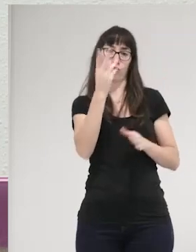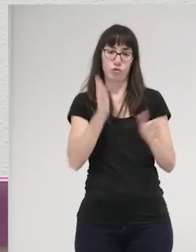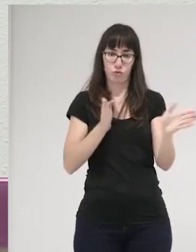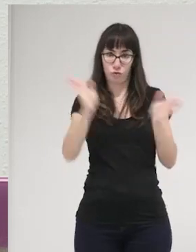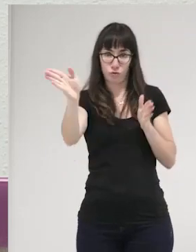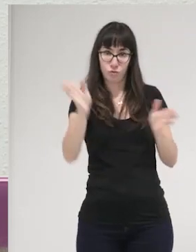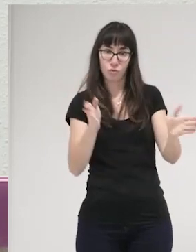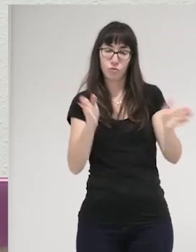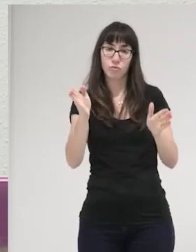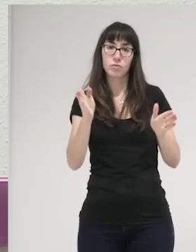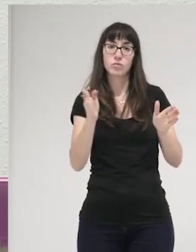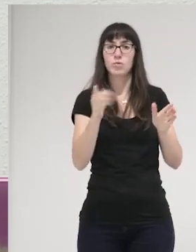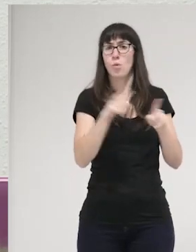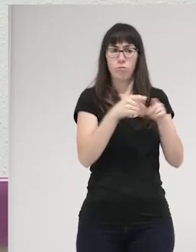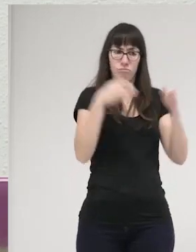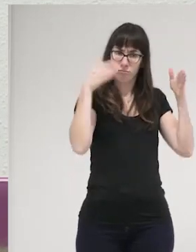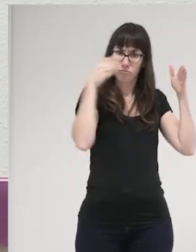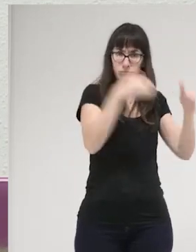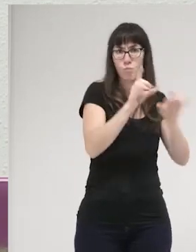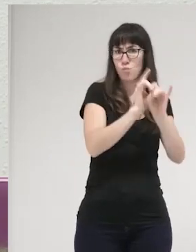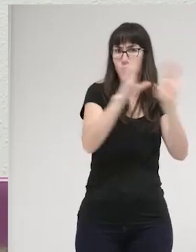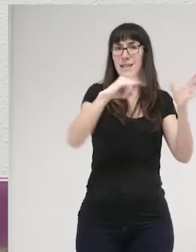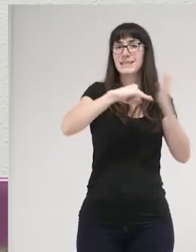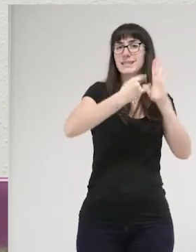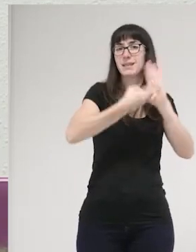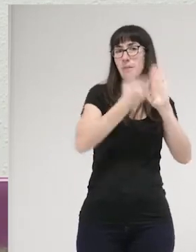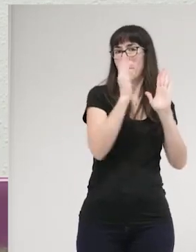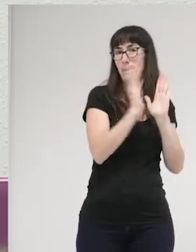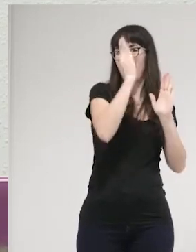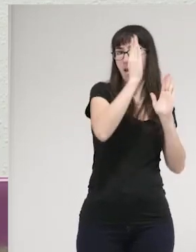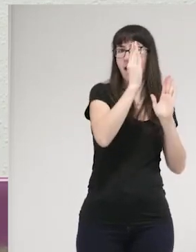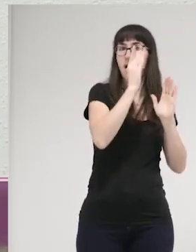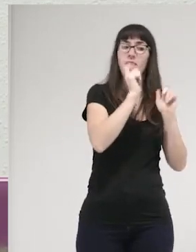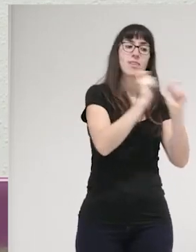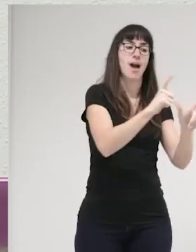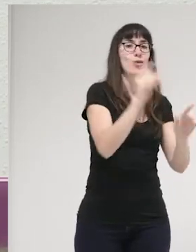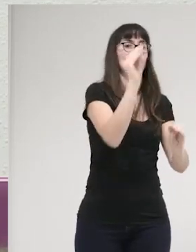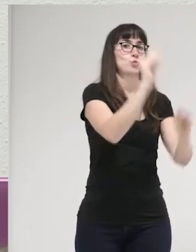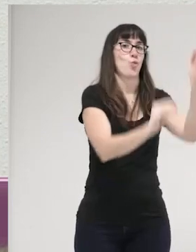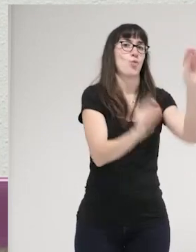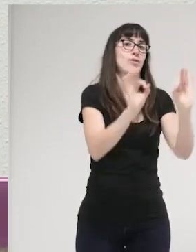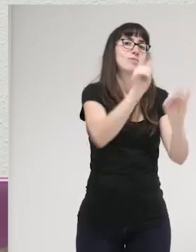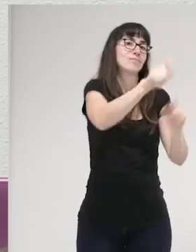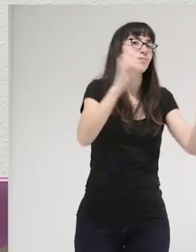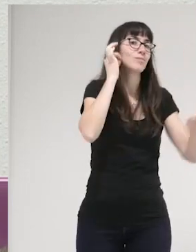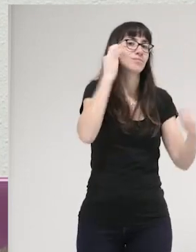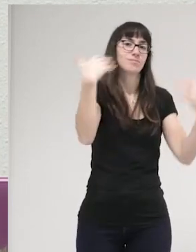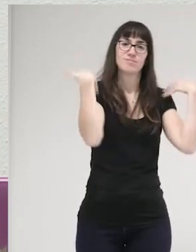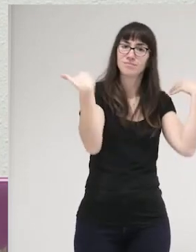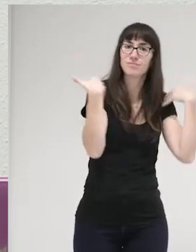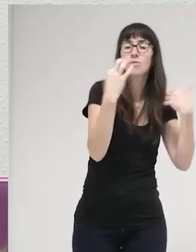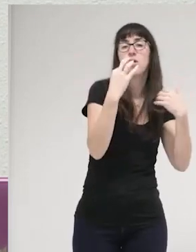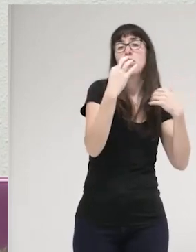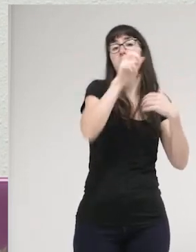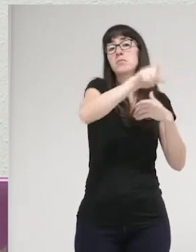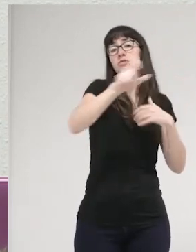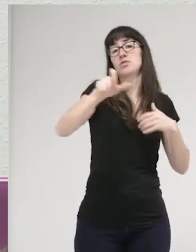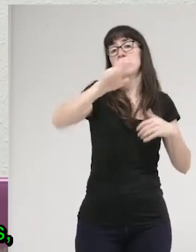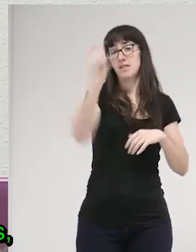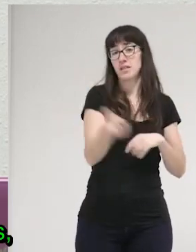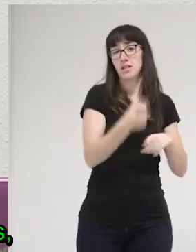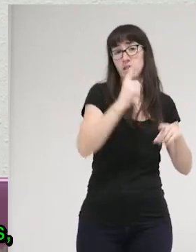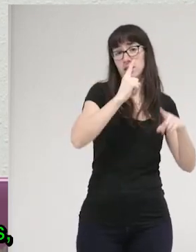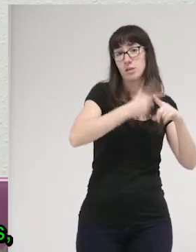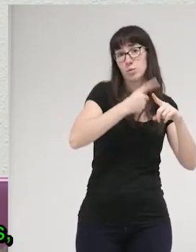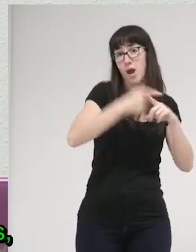apelar directamente al sistema penal para resolver los agravios que se cometen contra las mujeres y las personas con diversidad sexual y de género y